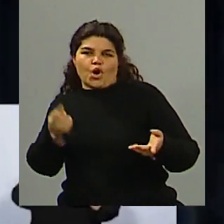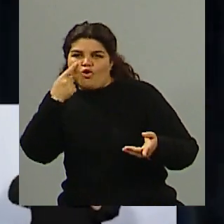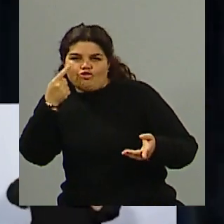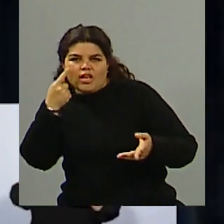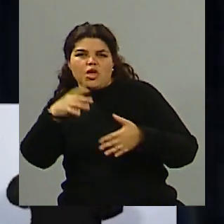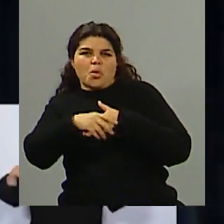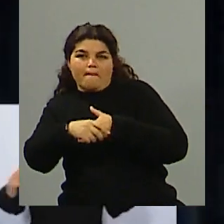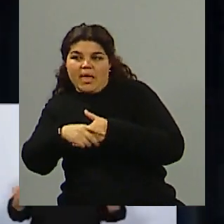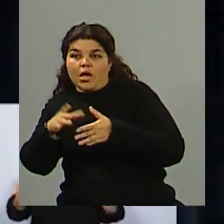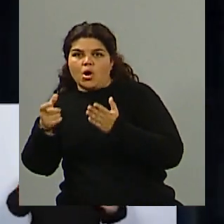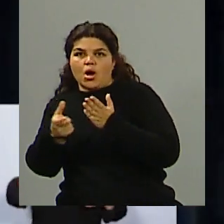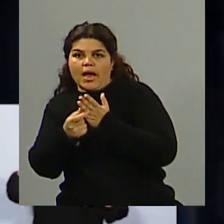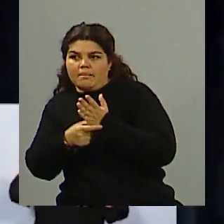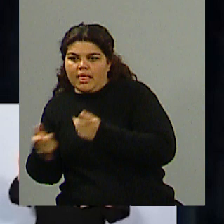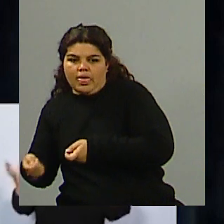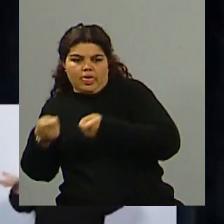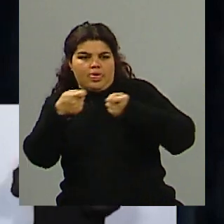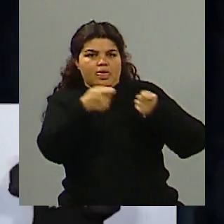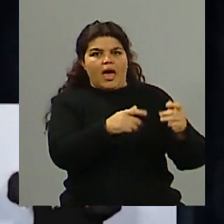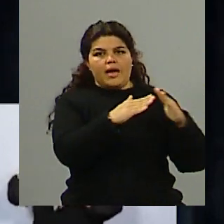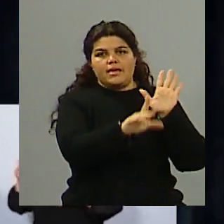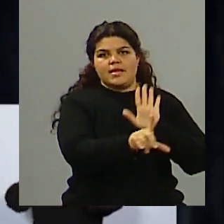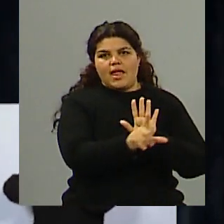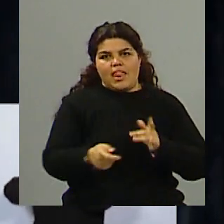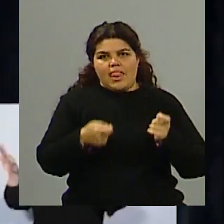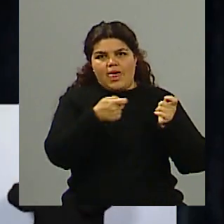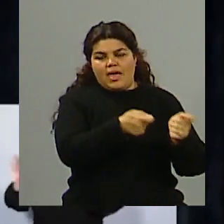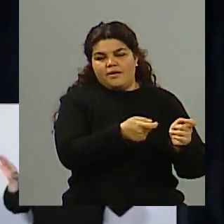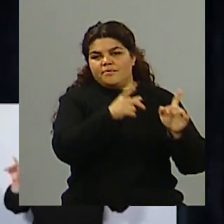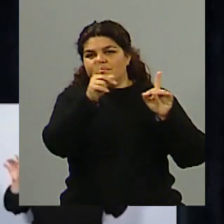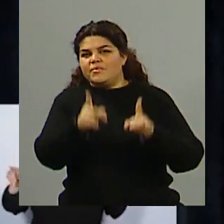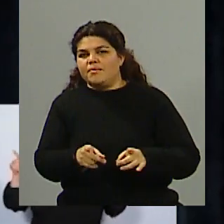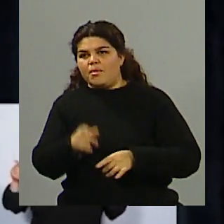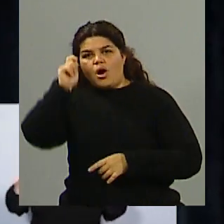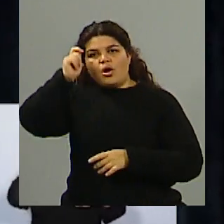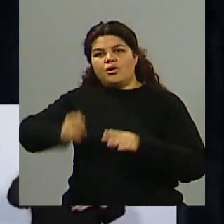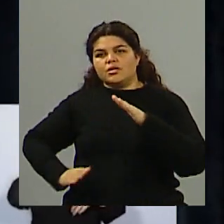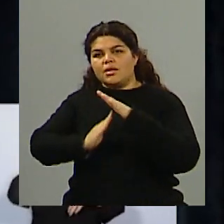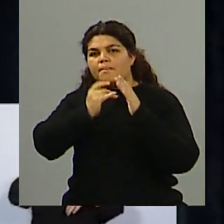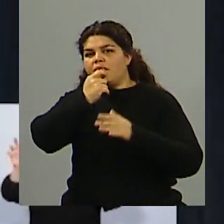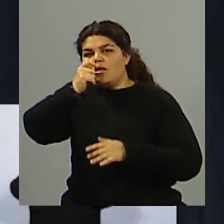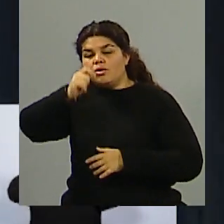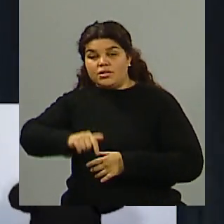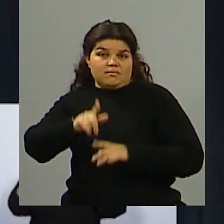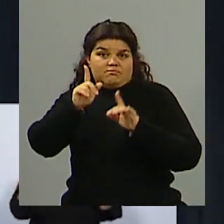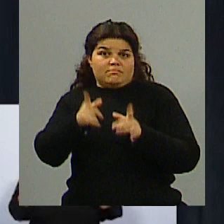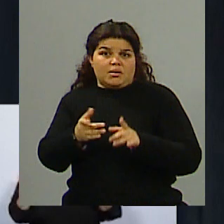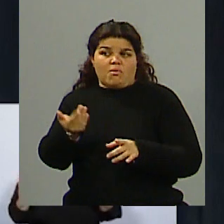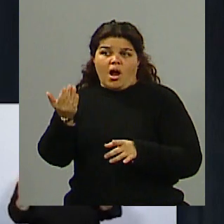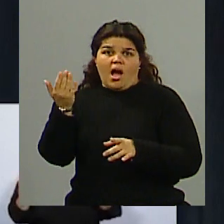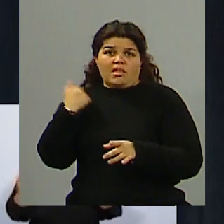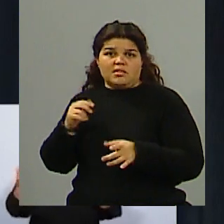que ver con un color político. Siempre fue así. algunos de quienes integran hoy la Corte de Mendoza, bueno, han tenido su pasado